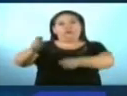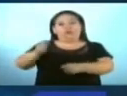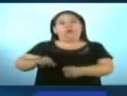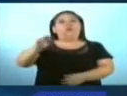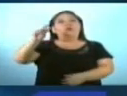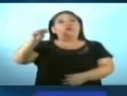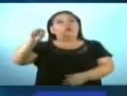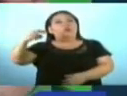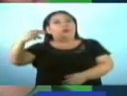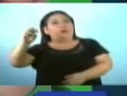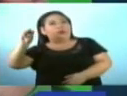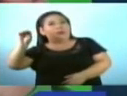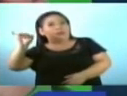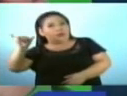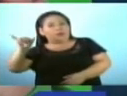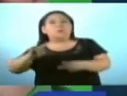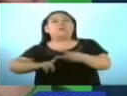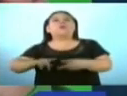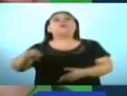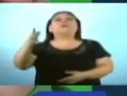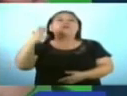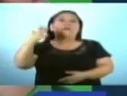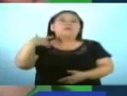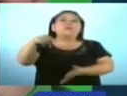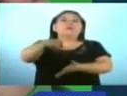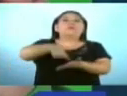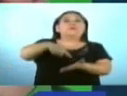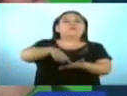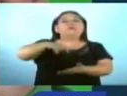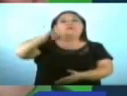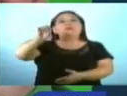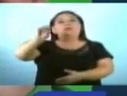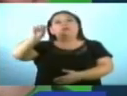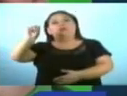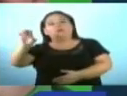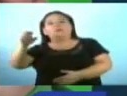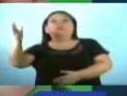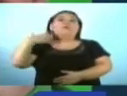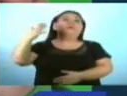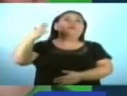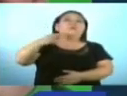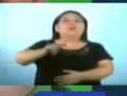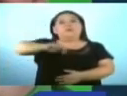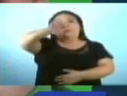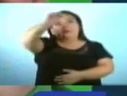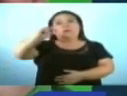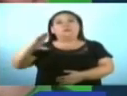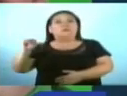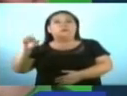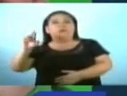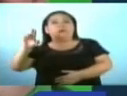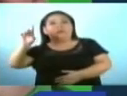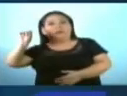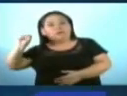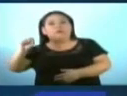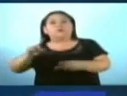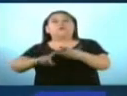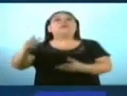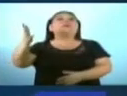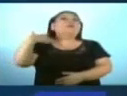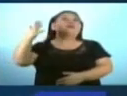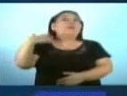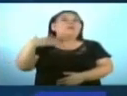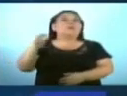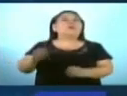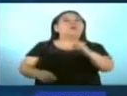Alfaro de Nuevas Ideas. En San Miguel Centro, José Torres del PDC. San Miguel Norte, Carlos Méndez del PDC. San